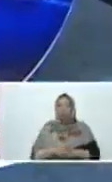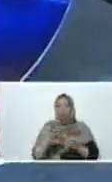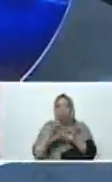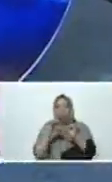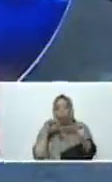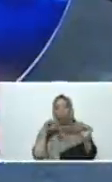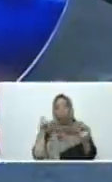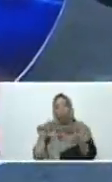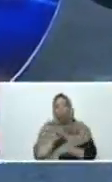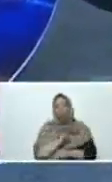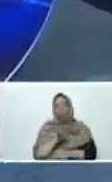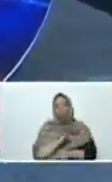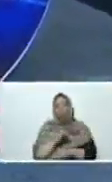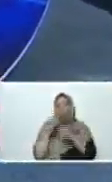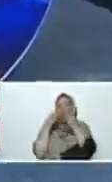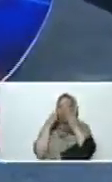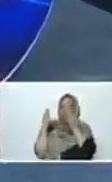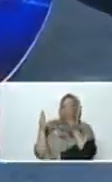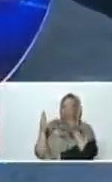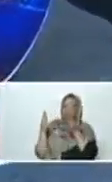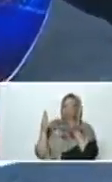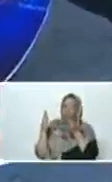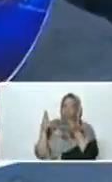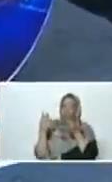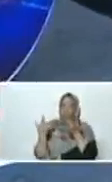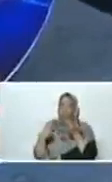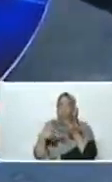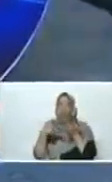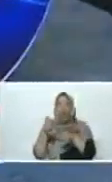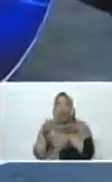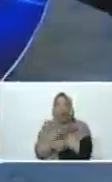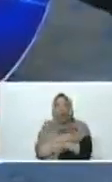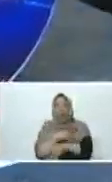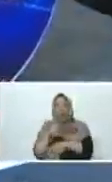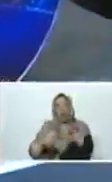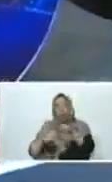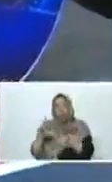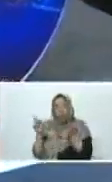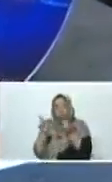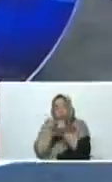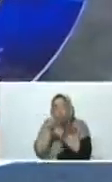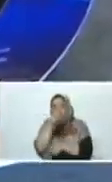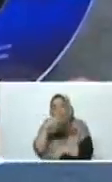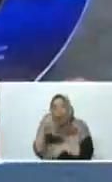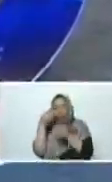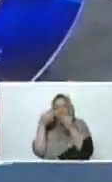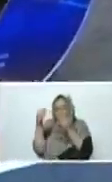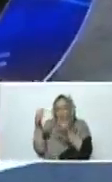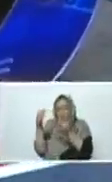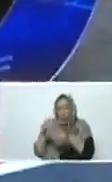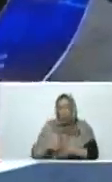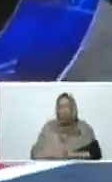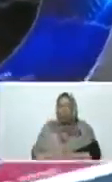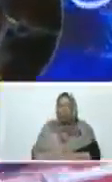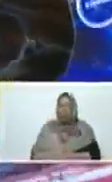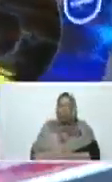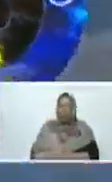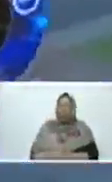aluminio. Las pellas, me decían. Bueno, las pellas son las pellas que producimos allá en la planta de pellas de Ferrominera. Bueno, vamos para acá, pues.